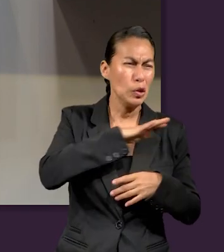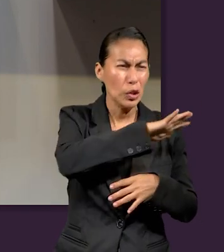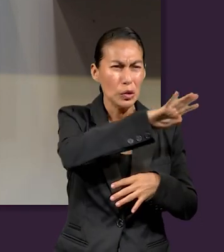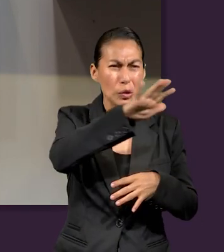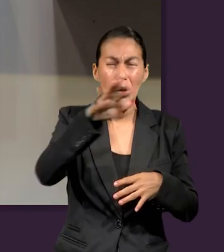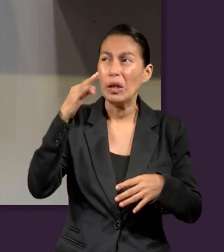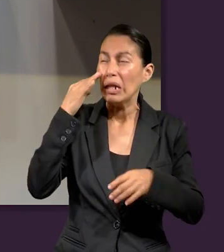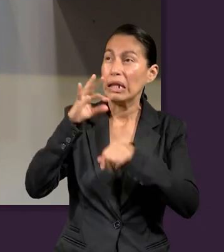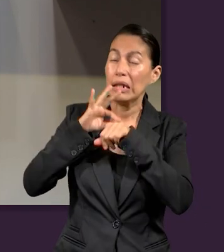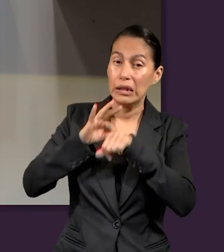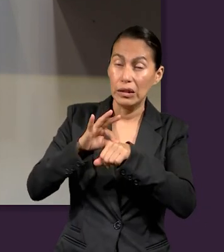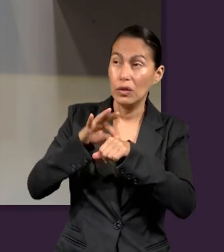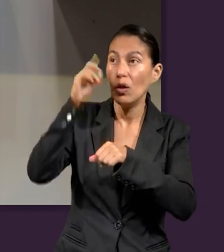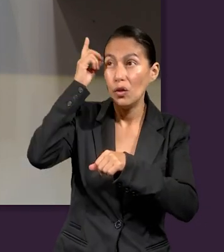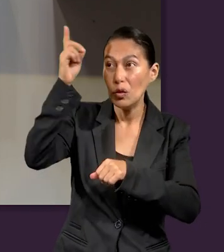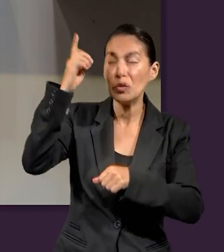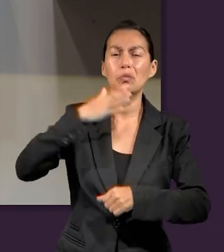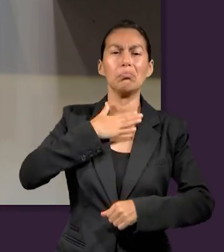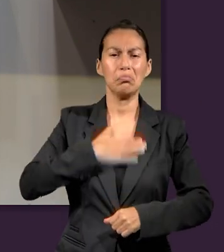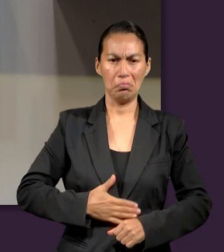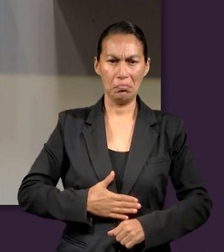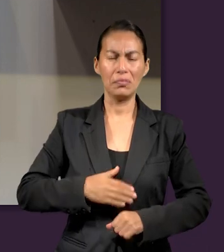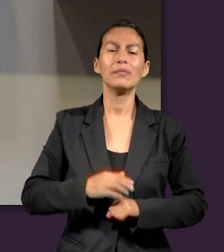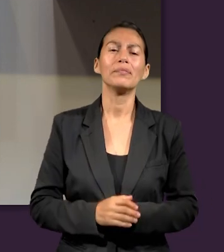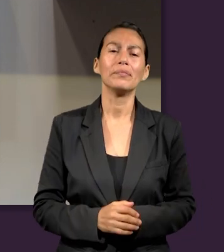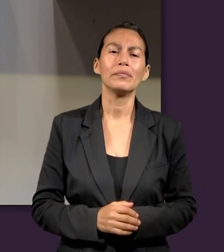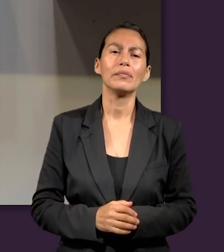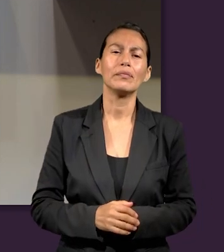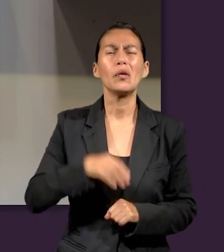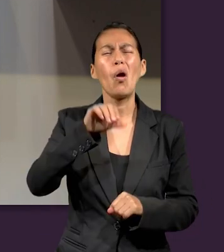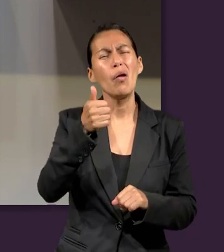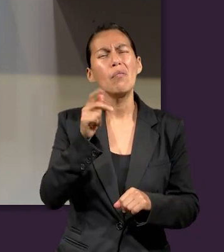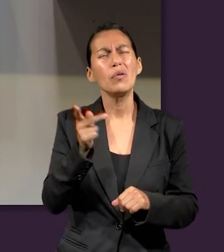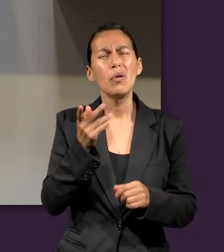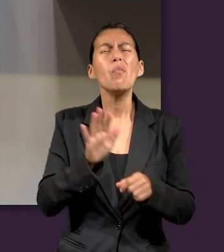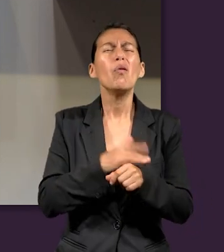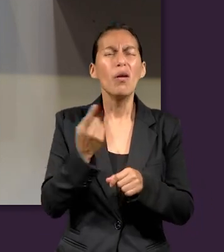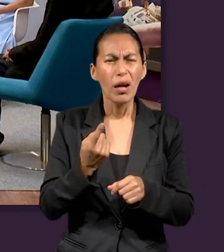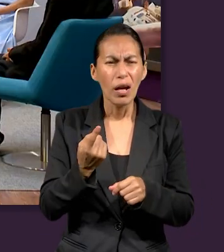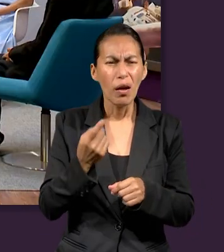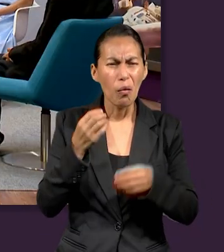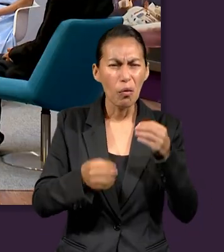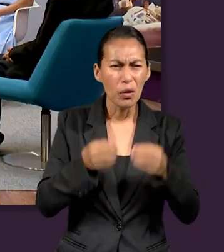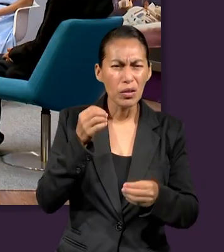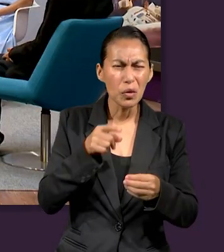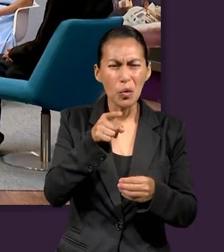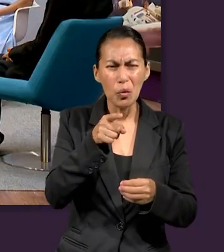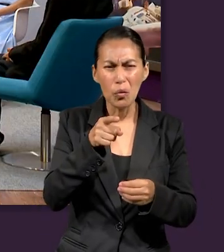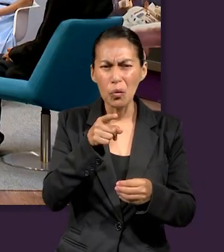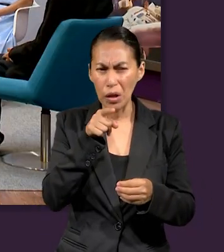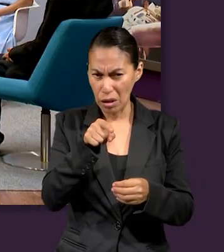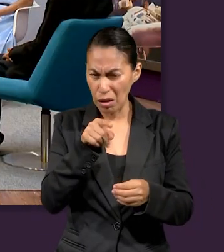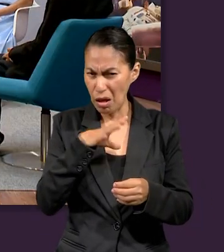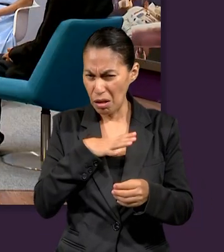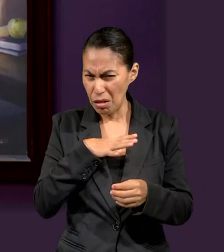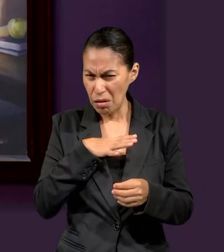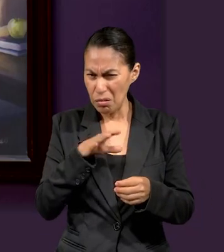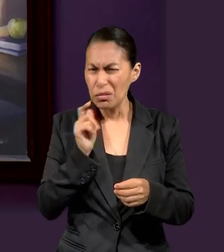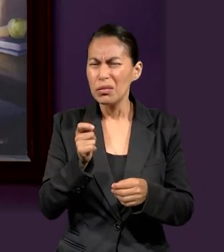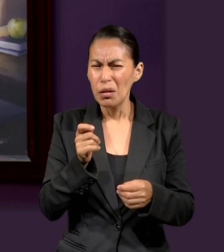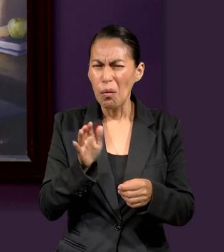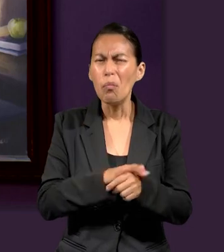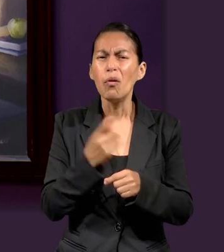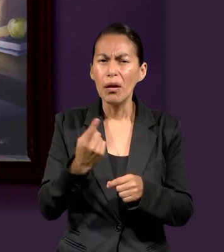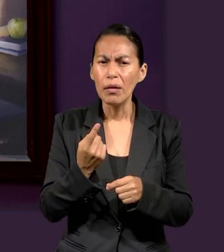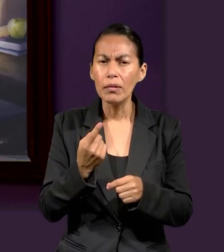Dios es justo. Pero, ¿qué otra cosa piensan más acerca de por qué debe haber un juicio? Si ustedes estuvieran ahí, ¿por qué debe haber un juicio?